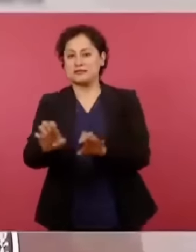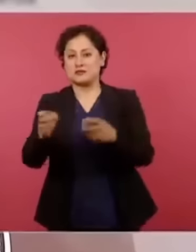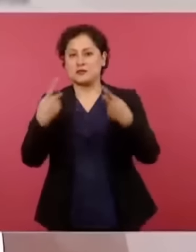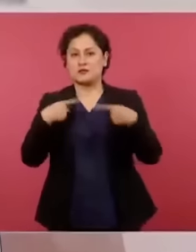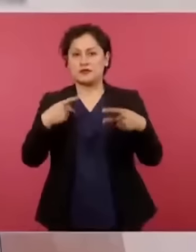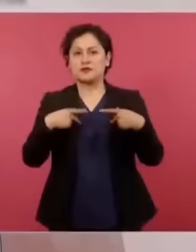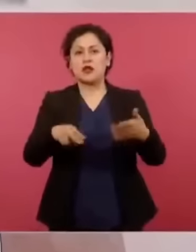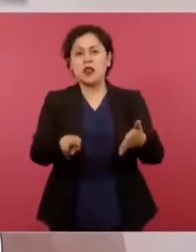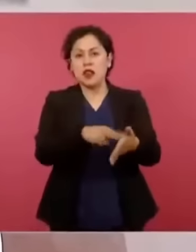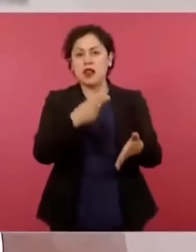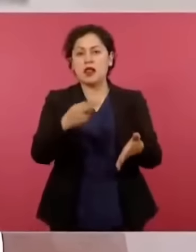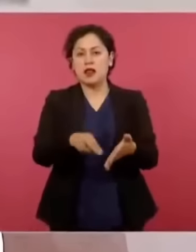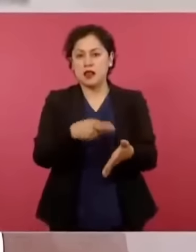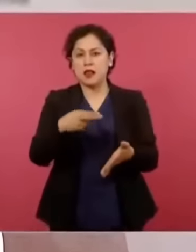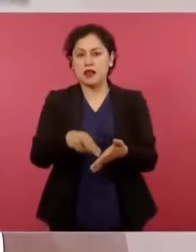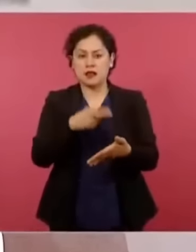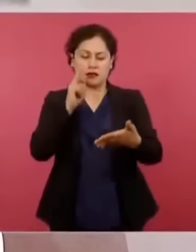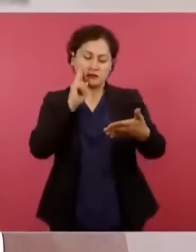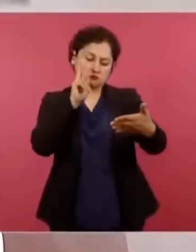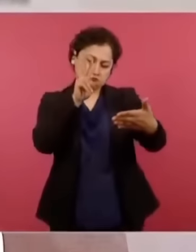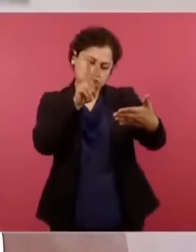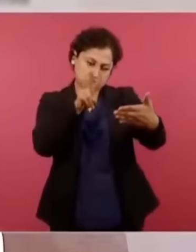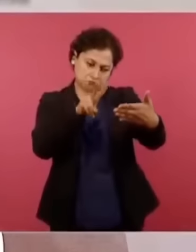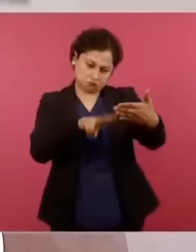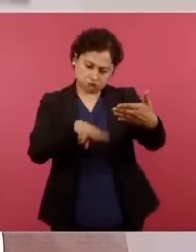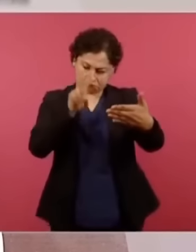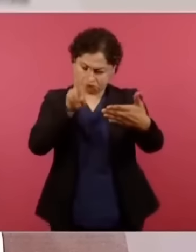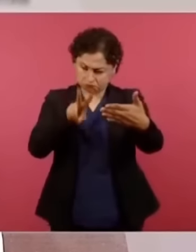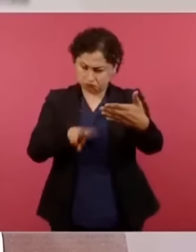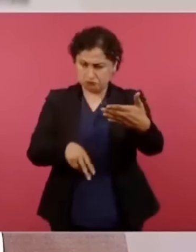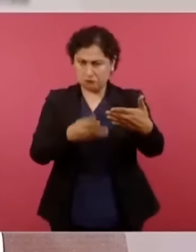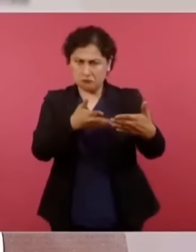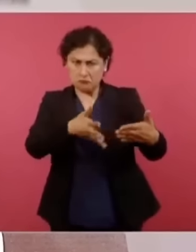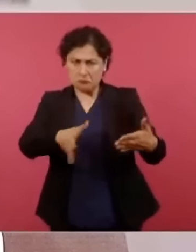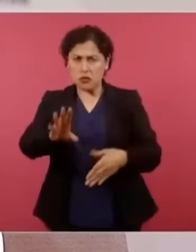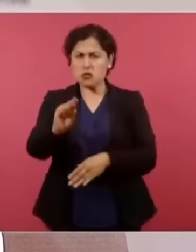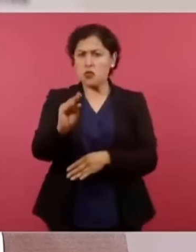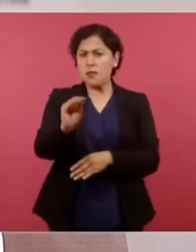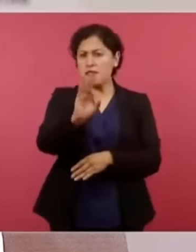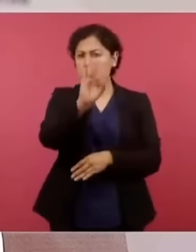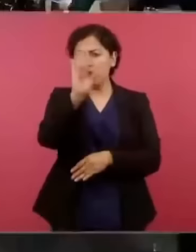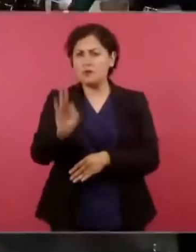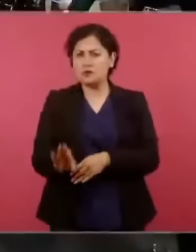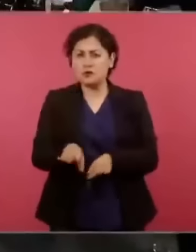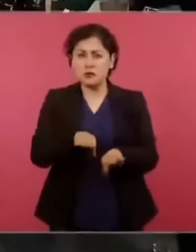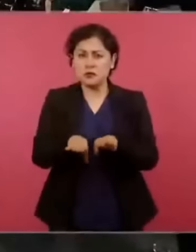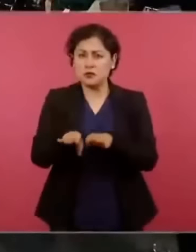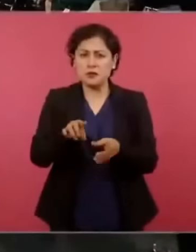depende del presupuesto público.